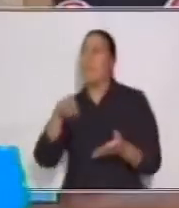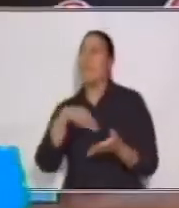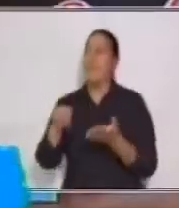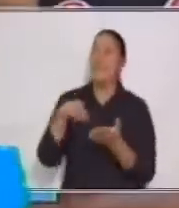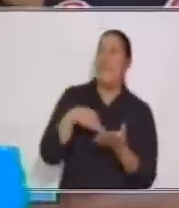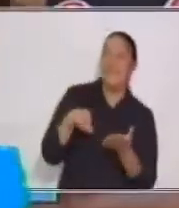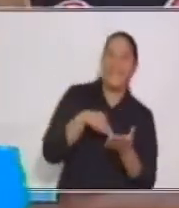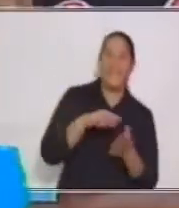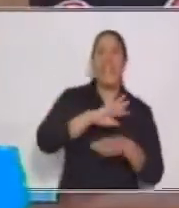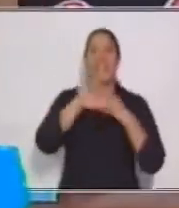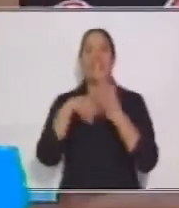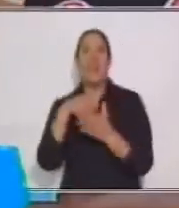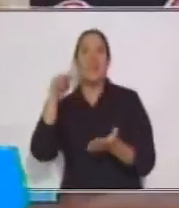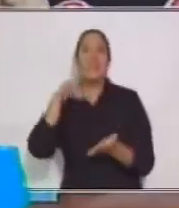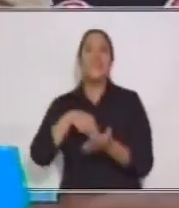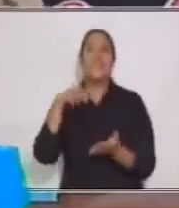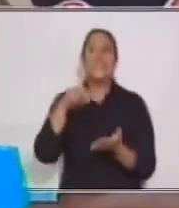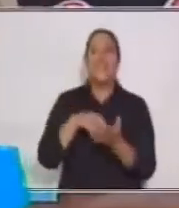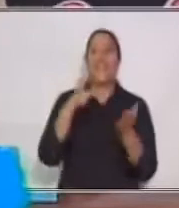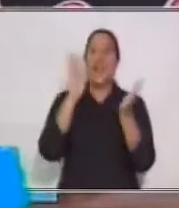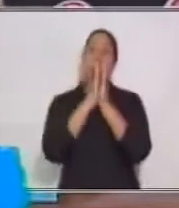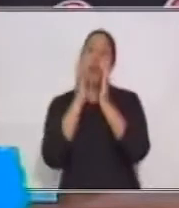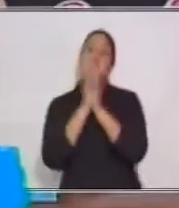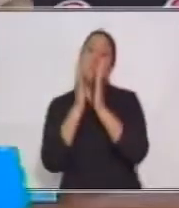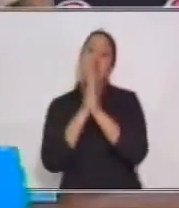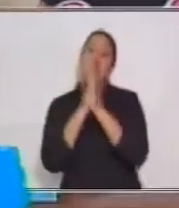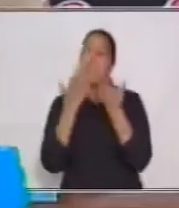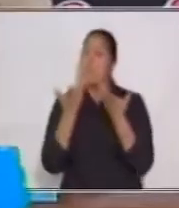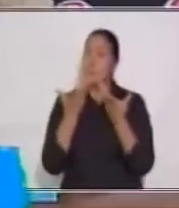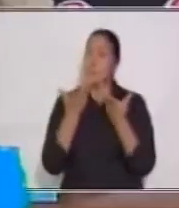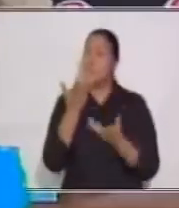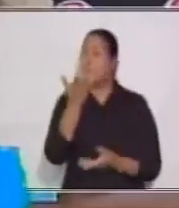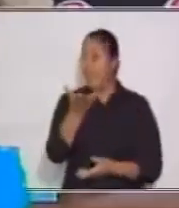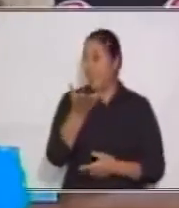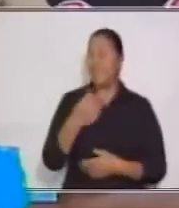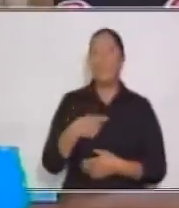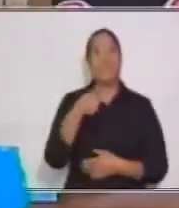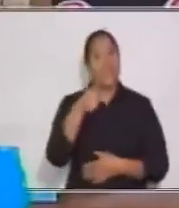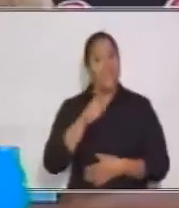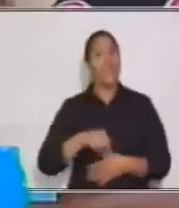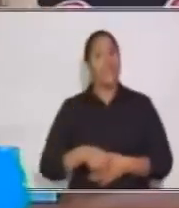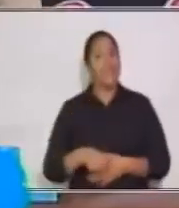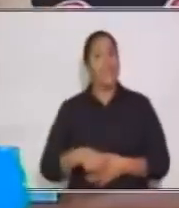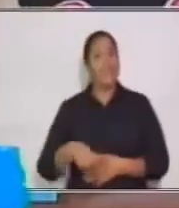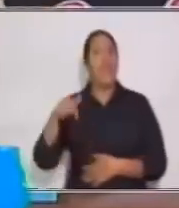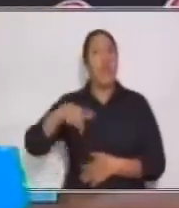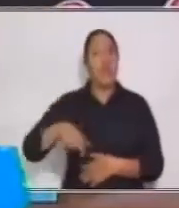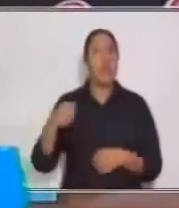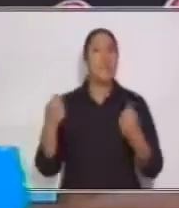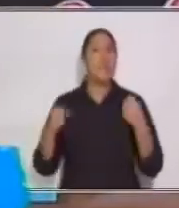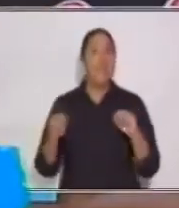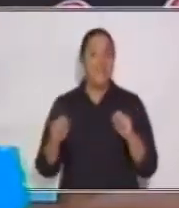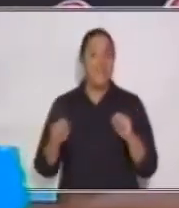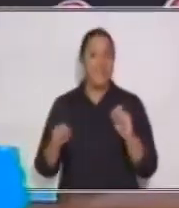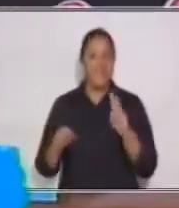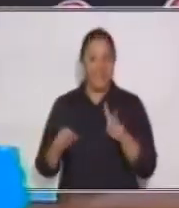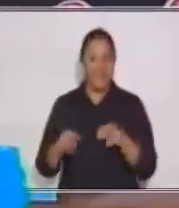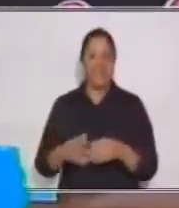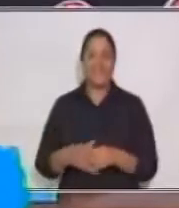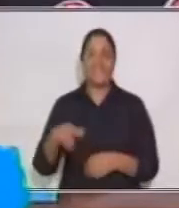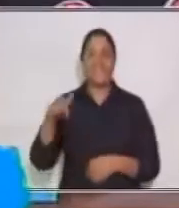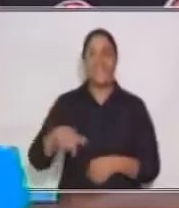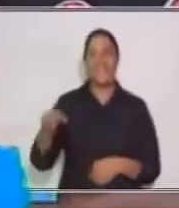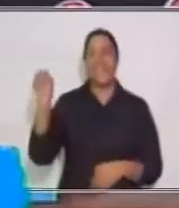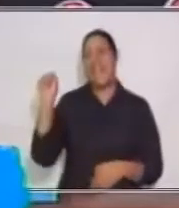Que todos quieren saltar. Que quieren aplaudir. Bueno, pues entonces. Adivinen. Lo vamos a hacer. Les voy a poner una